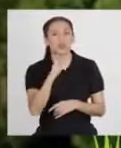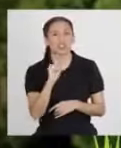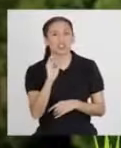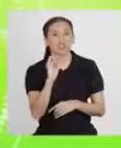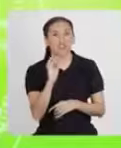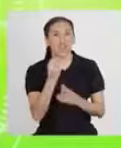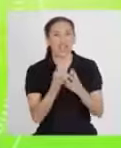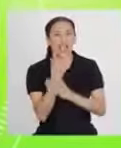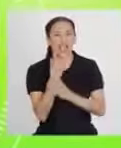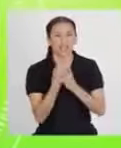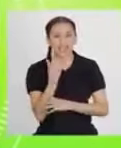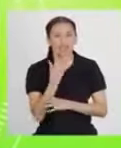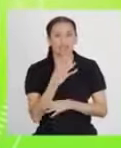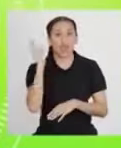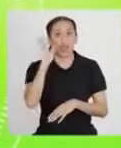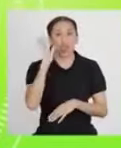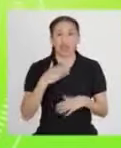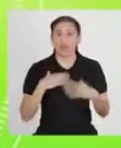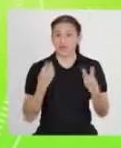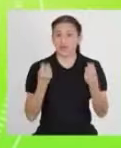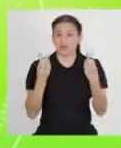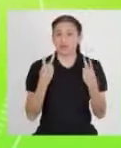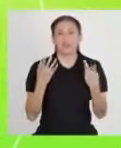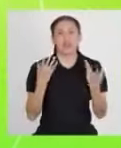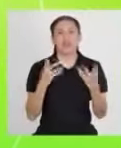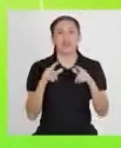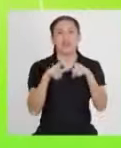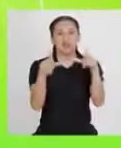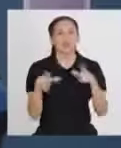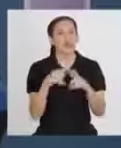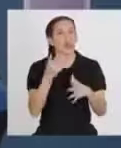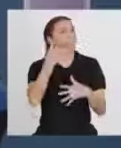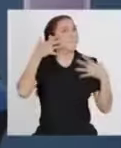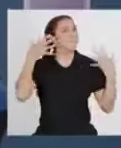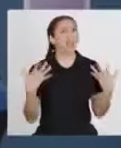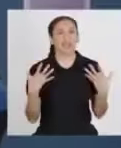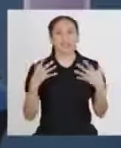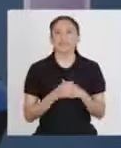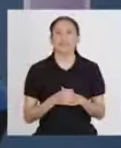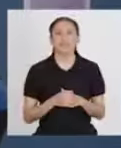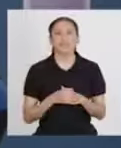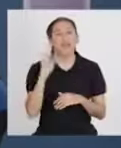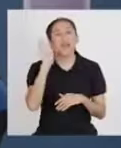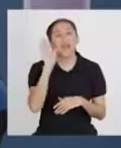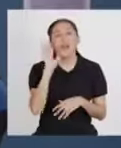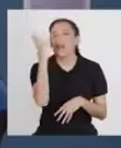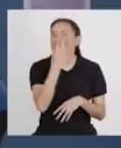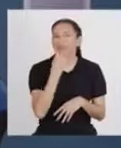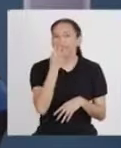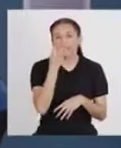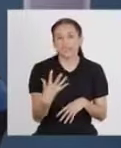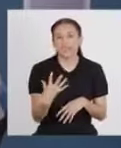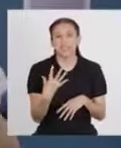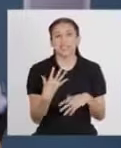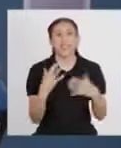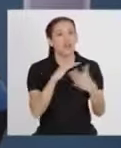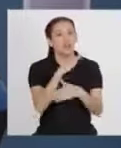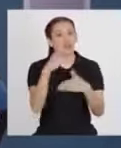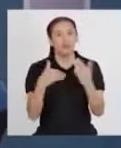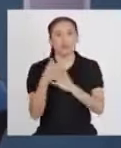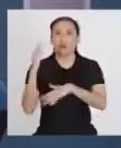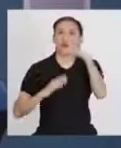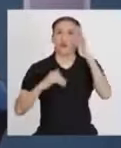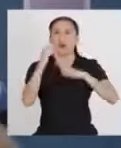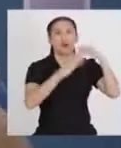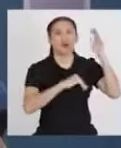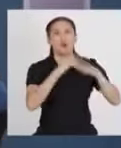Arequipa! ¡Hola! Te los saludo en vivo desde la Ciudad Blanca. ¡Hola, Lucio! ¡Ay, me encanta! Todo